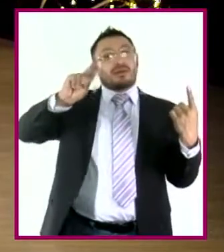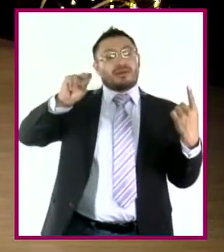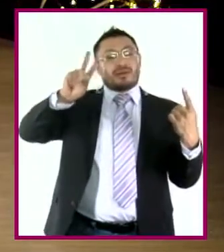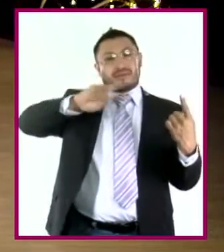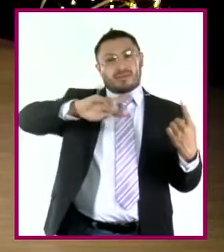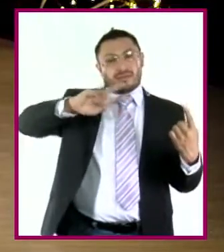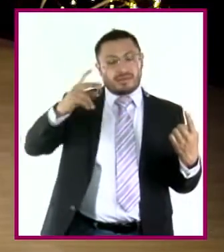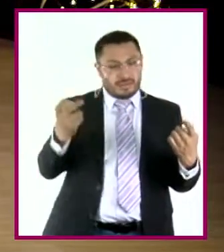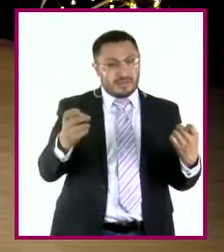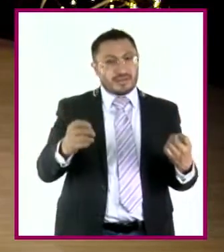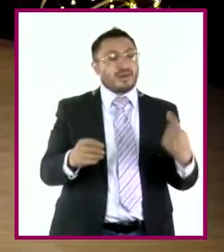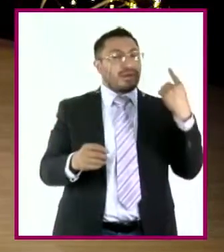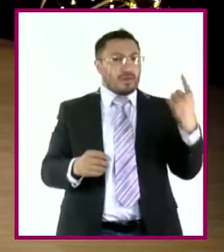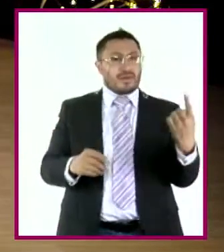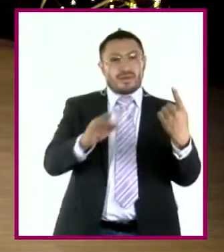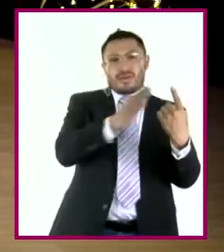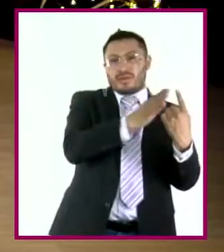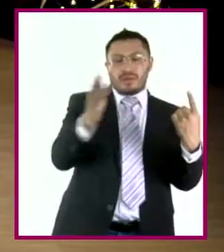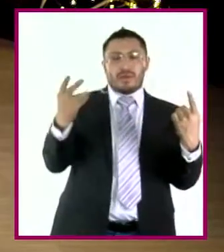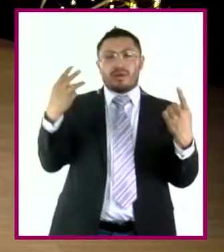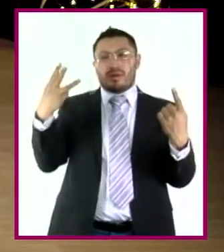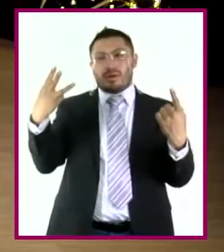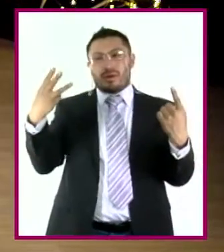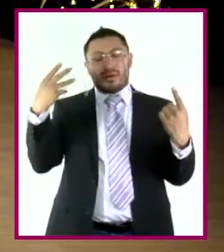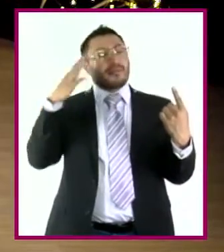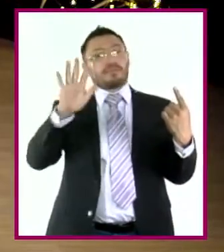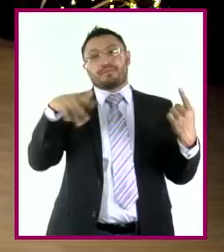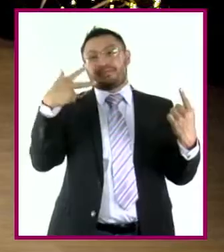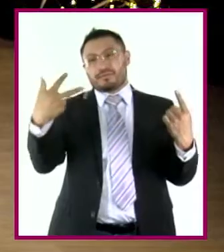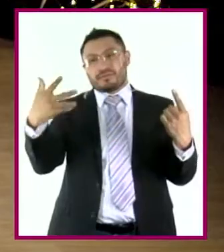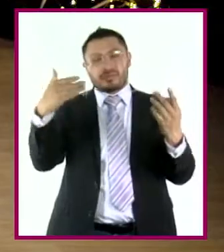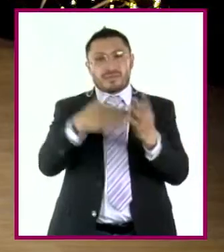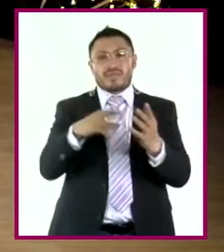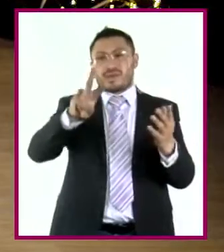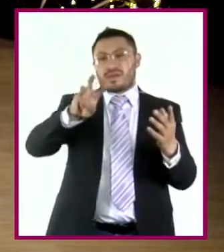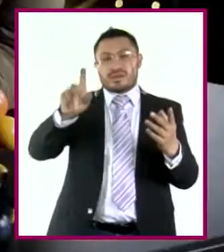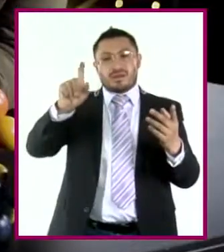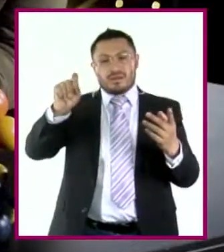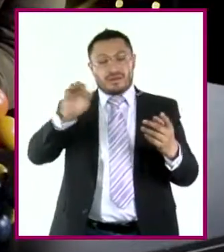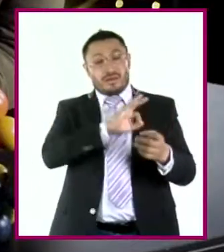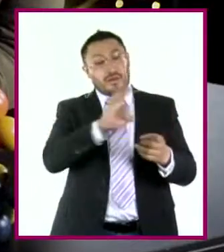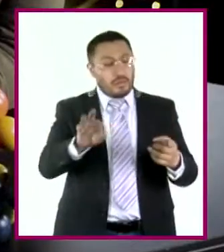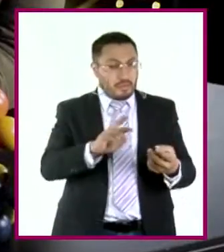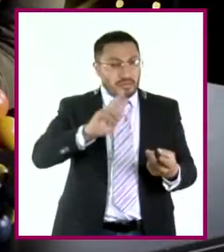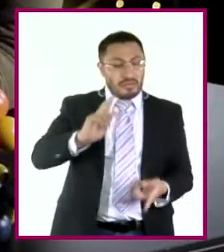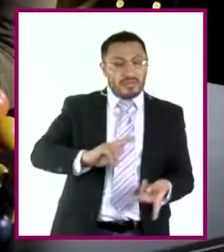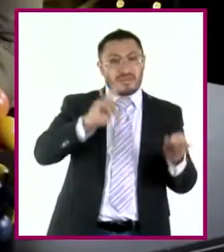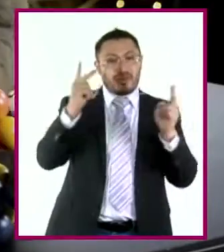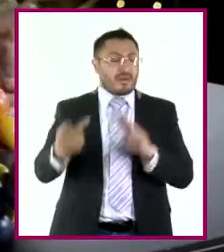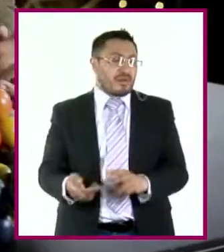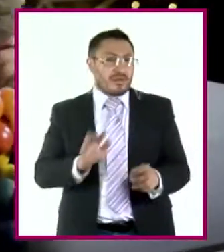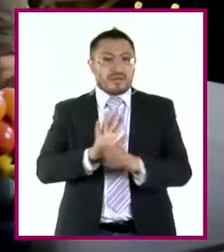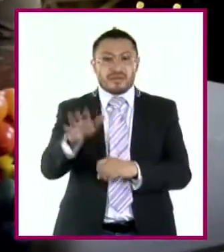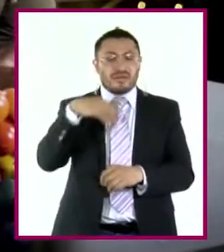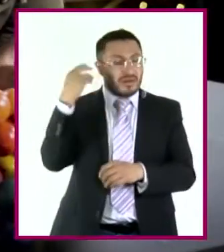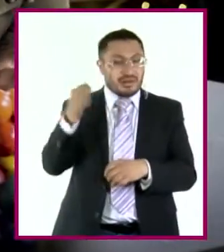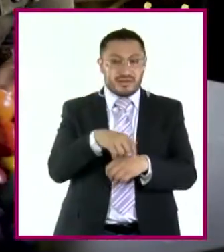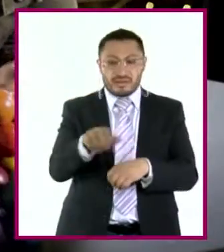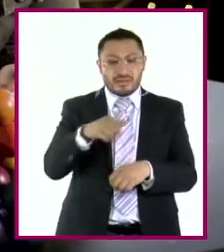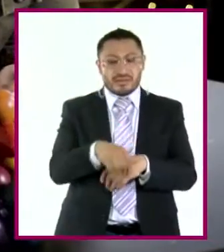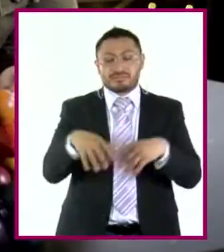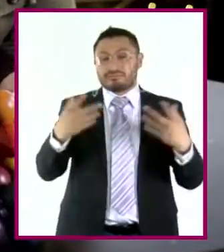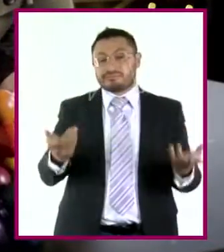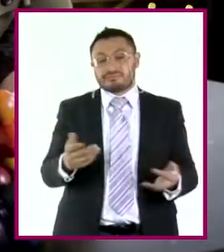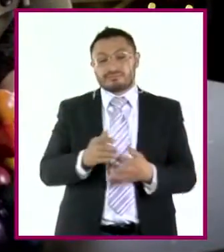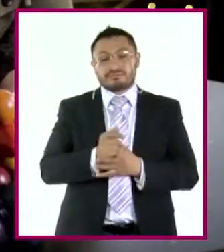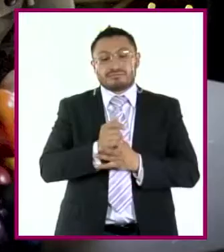consecutivos del 1 al 8320, por ejemplo? ¿Se puede repetir la sucesión para cualquier número n, correcto?